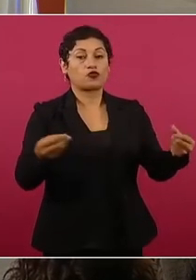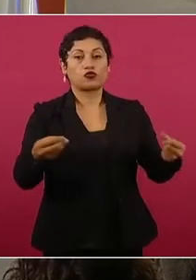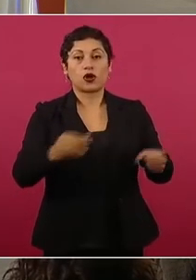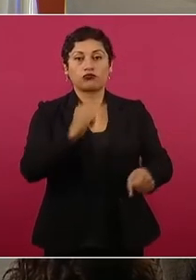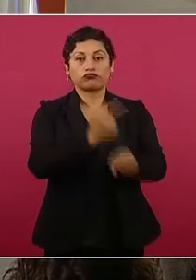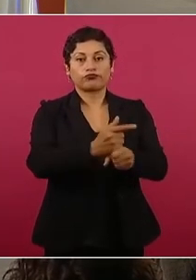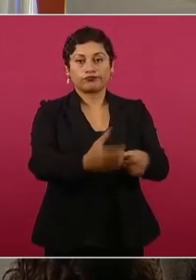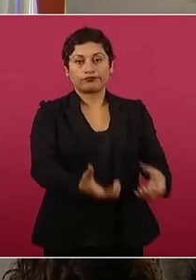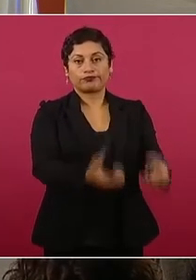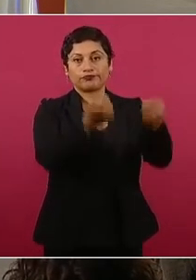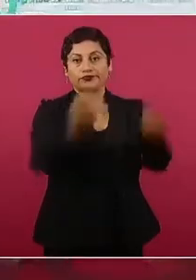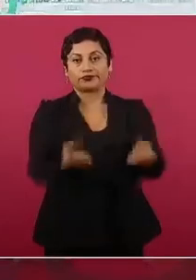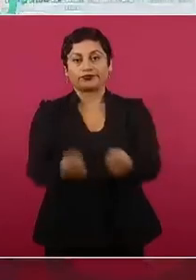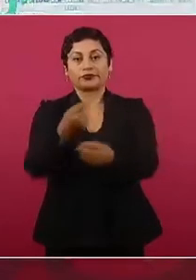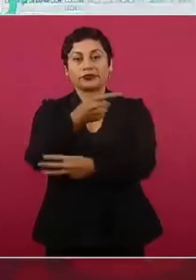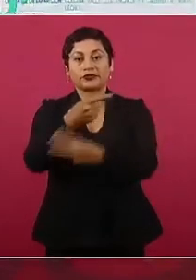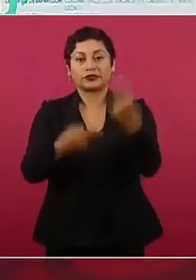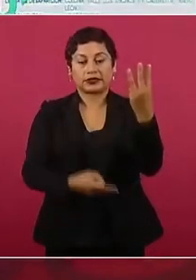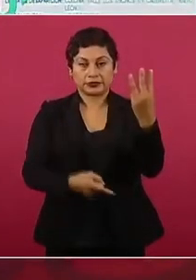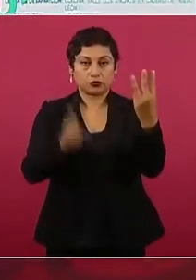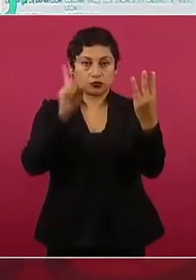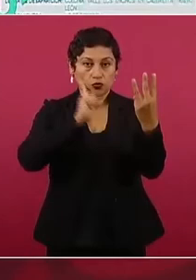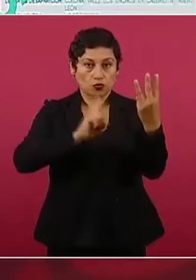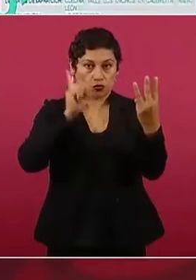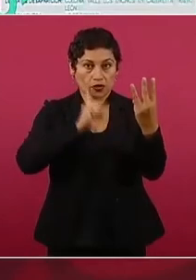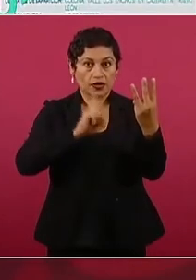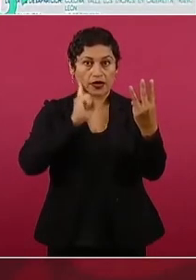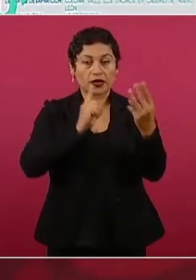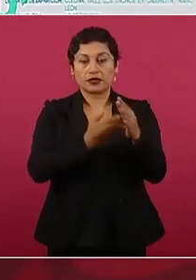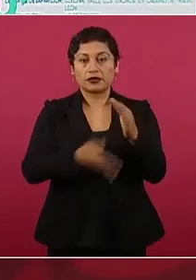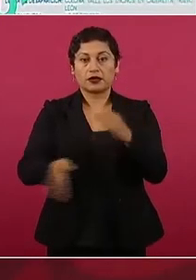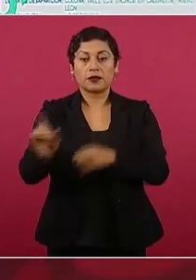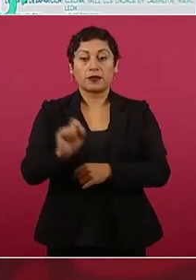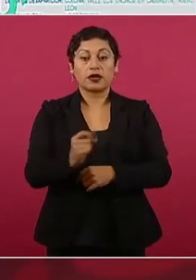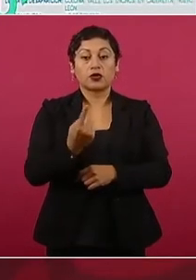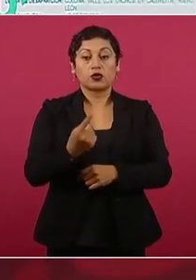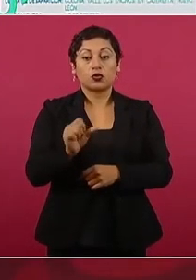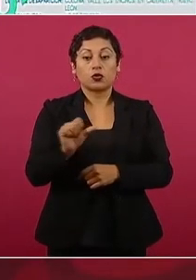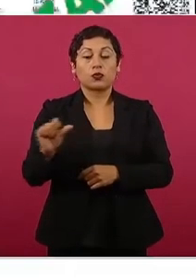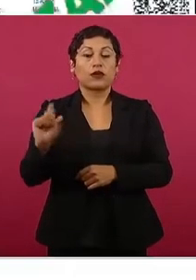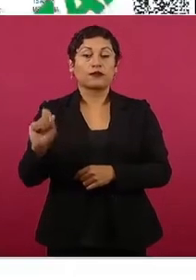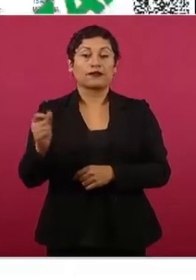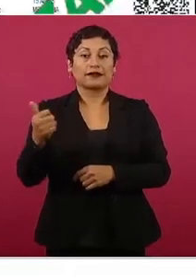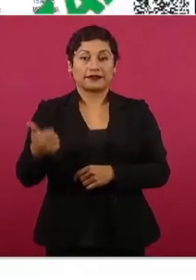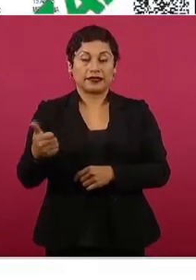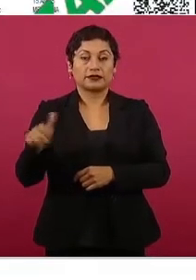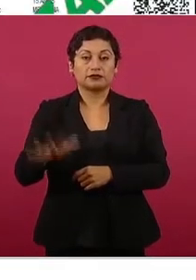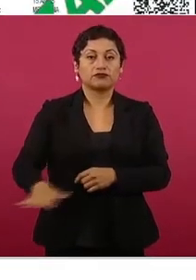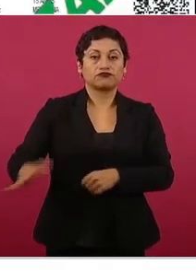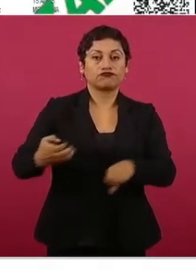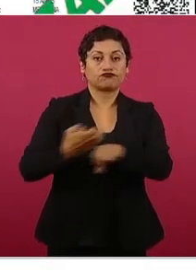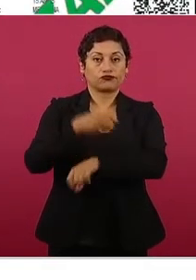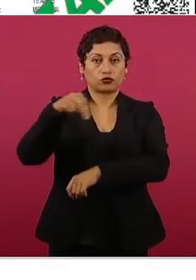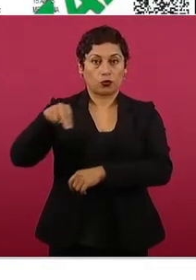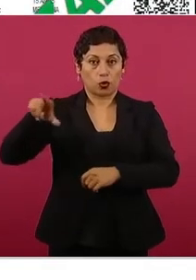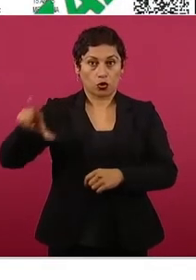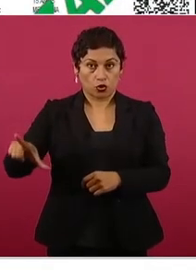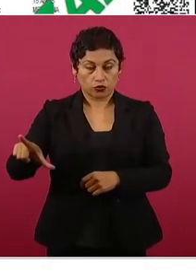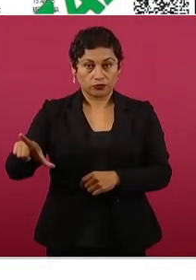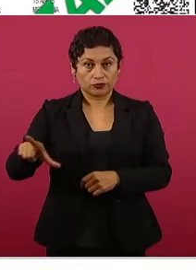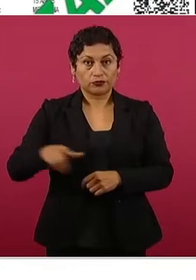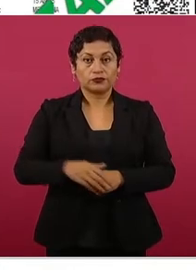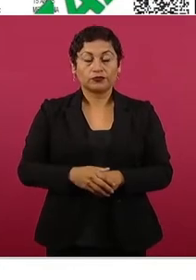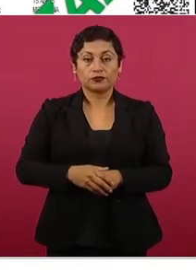personas del sexo femenino entre los días 21 y 26 de julio en Nuevo León, damos cuenta que fueron